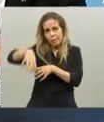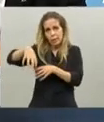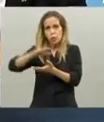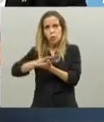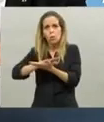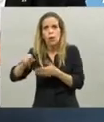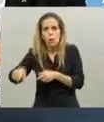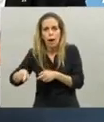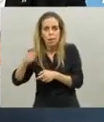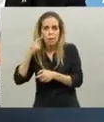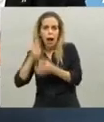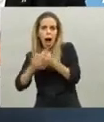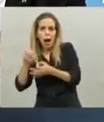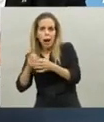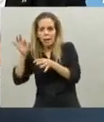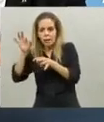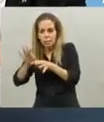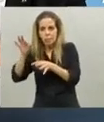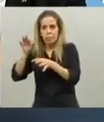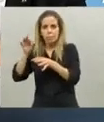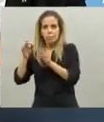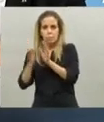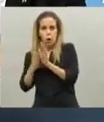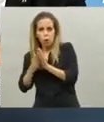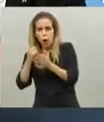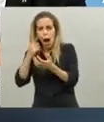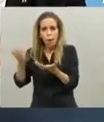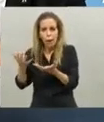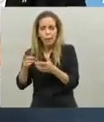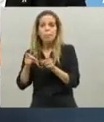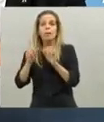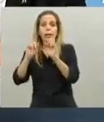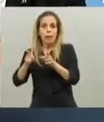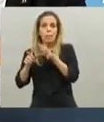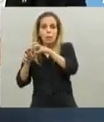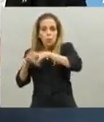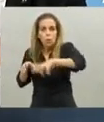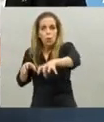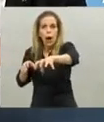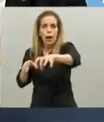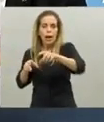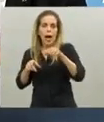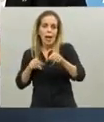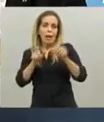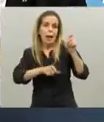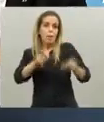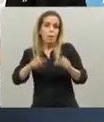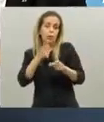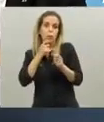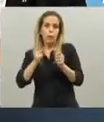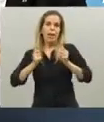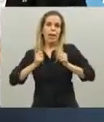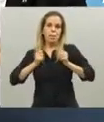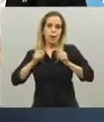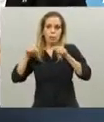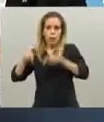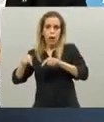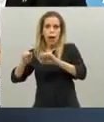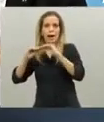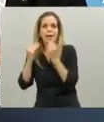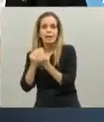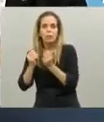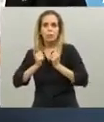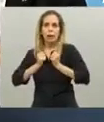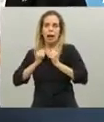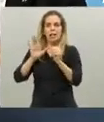y también un nuevo centro para que la gente espere el resultado del test, que es otro de los temas que tenemos, porque entre el testeo hoy son 6, 8 horas, tenemos que